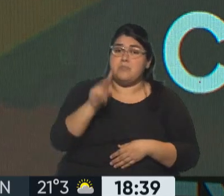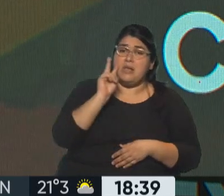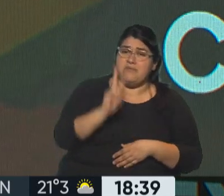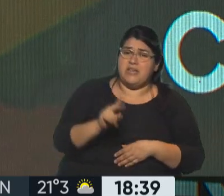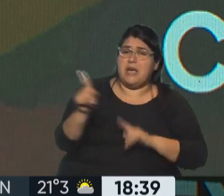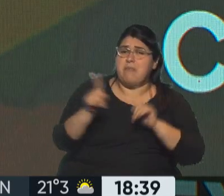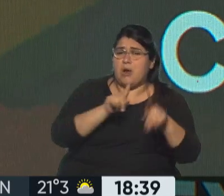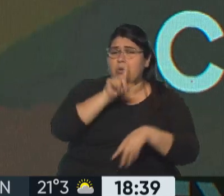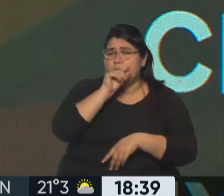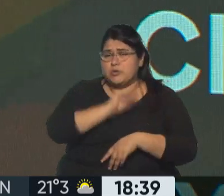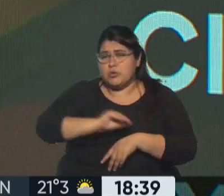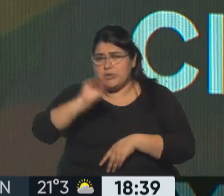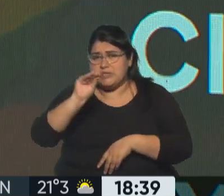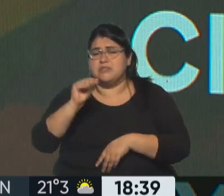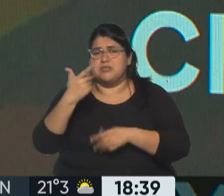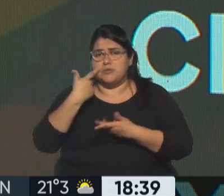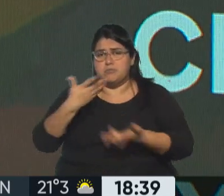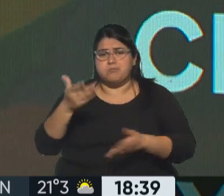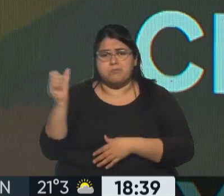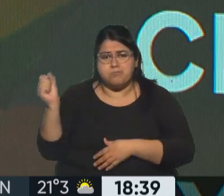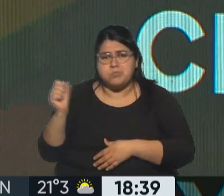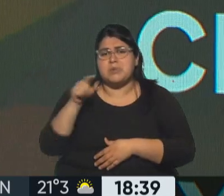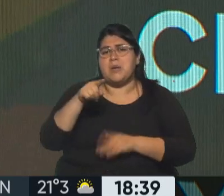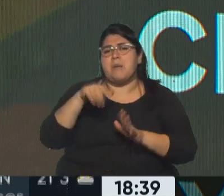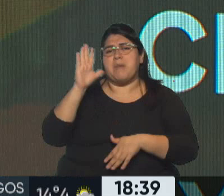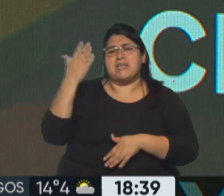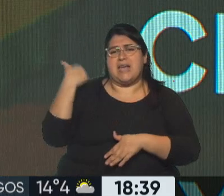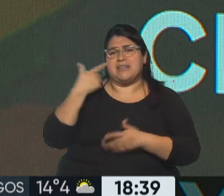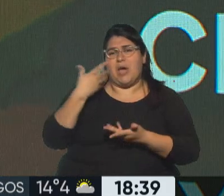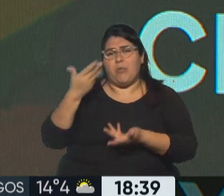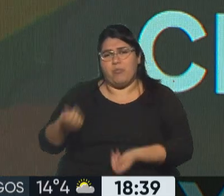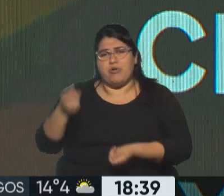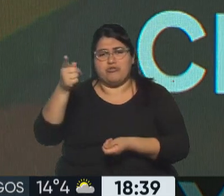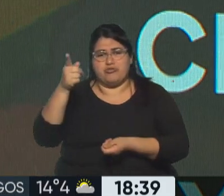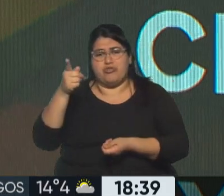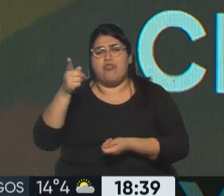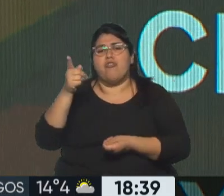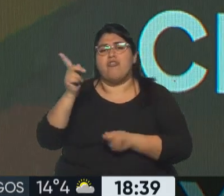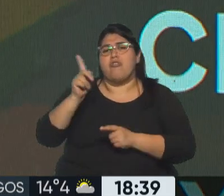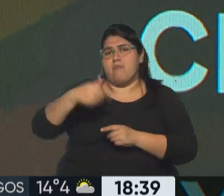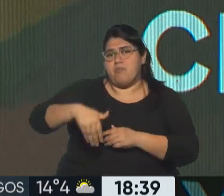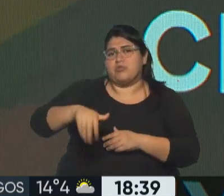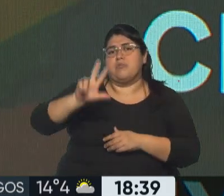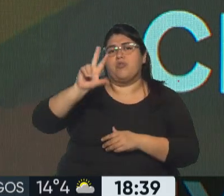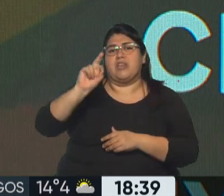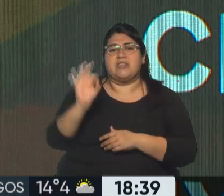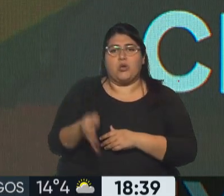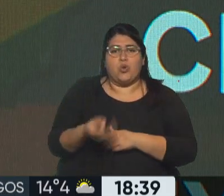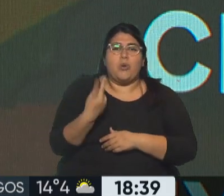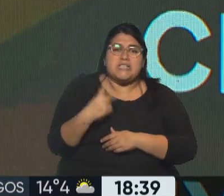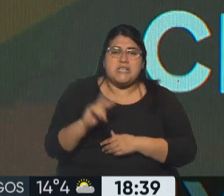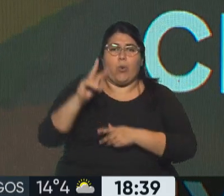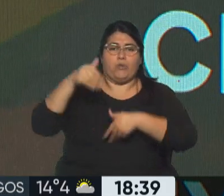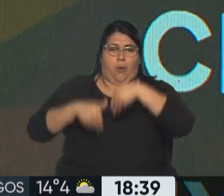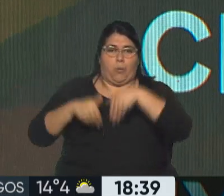algunos tuits, bueno, que se habían mostrado en apoyo de lo que ya estamos viendo y de lo que vamos a ver de cara al 30 de octubre, la segunda vuelta